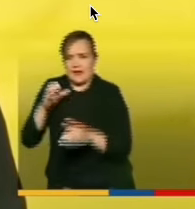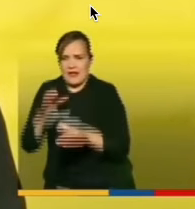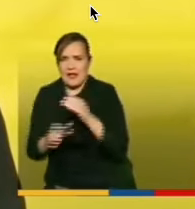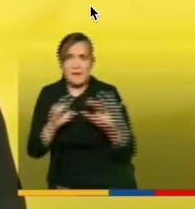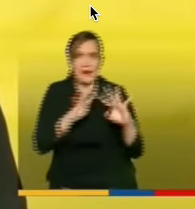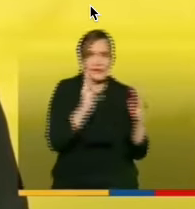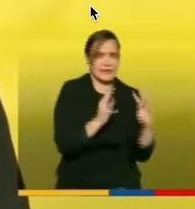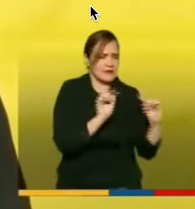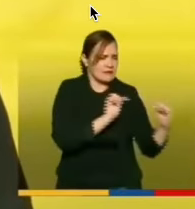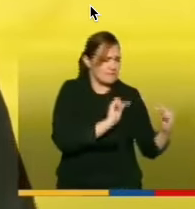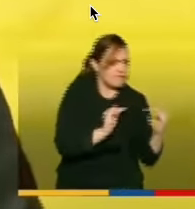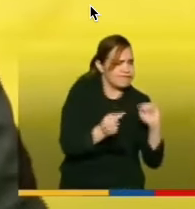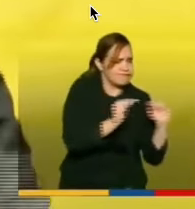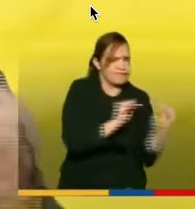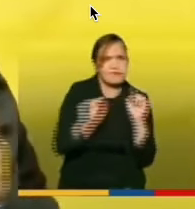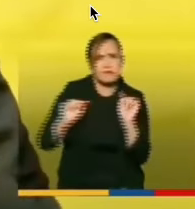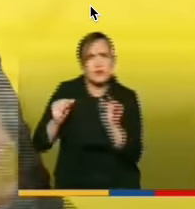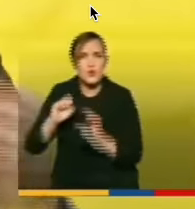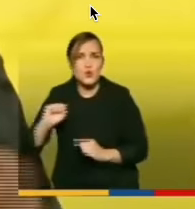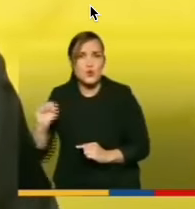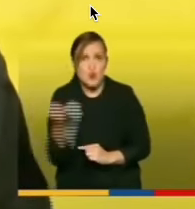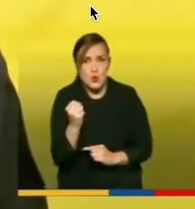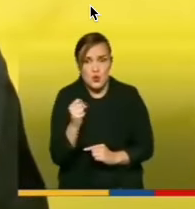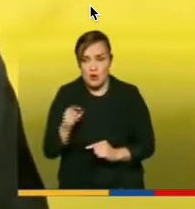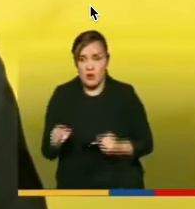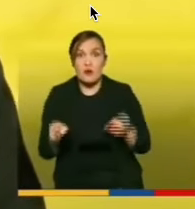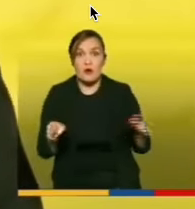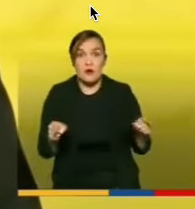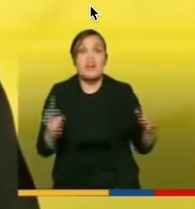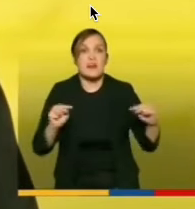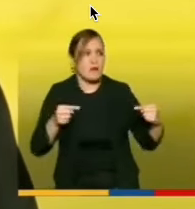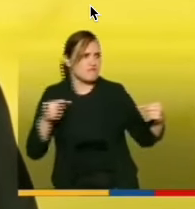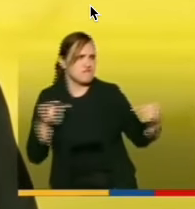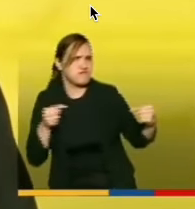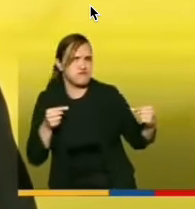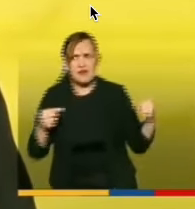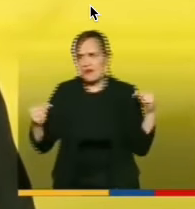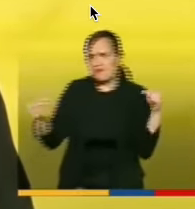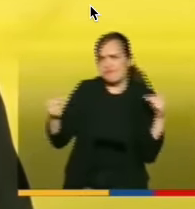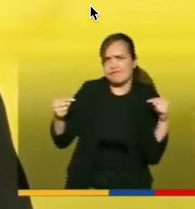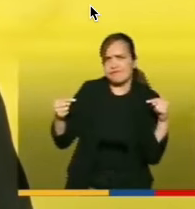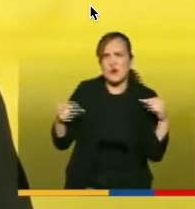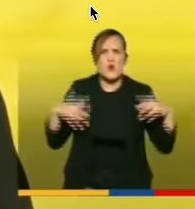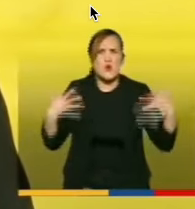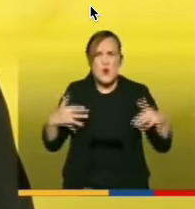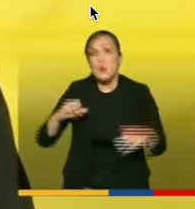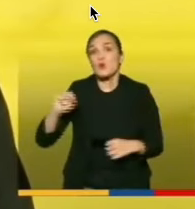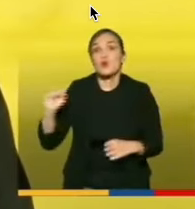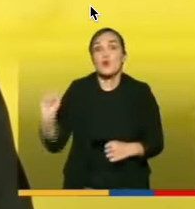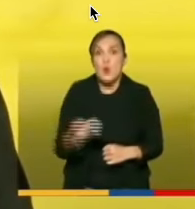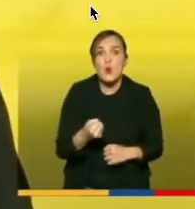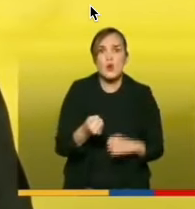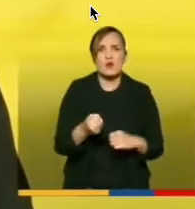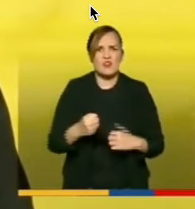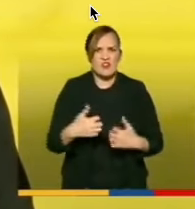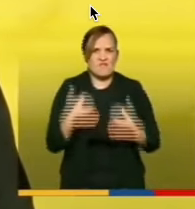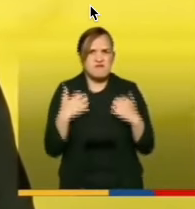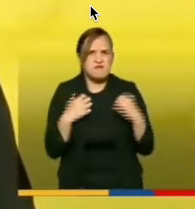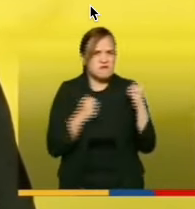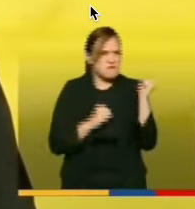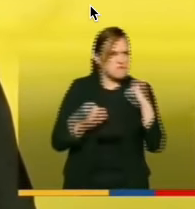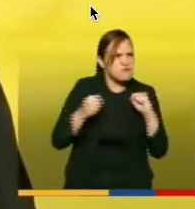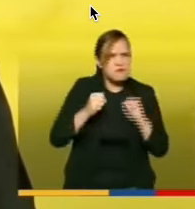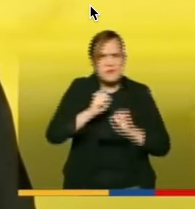legislativo sino también debates entre las cámaras debates intensos álgidos agitados